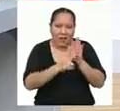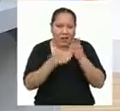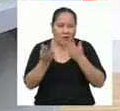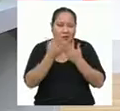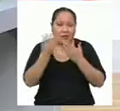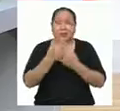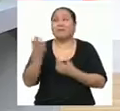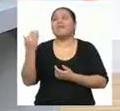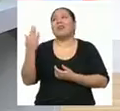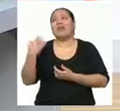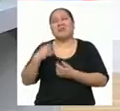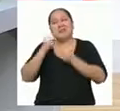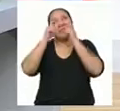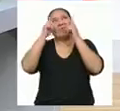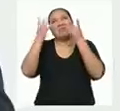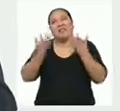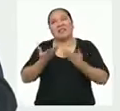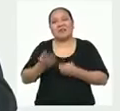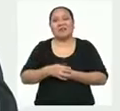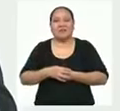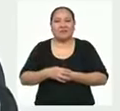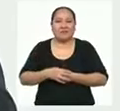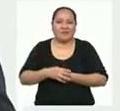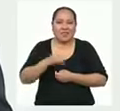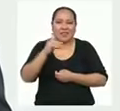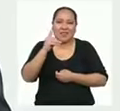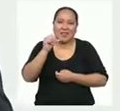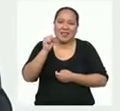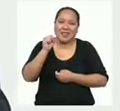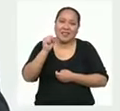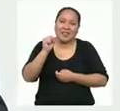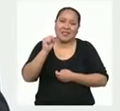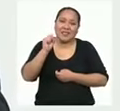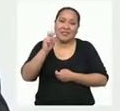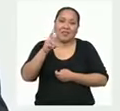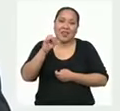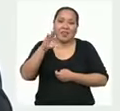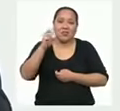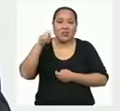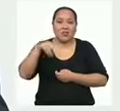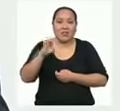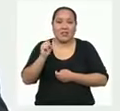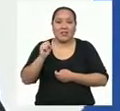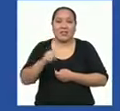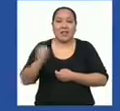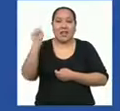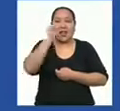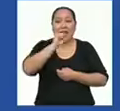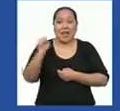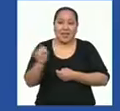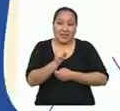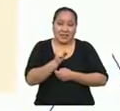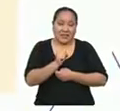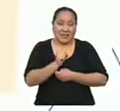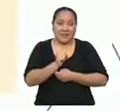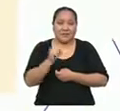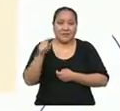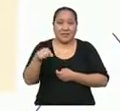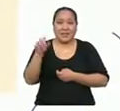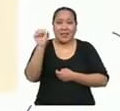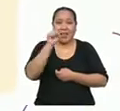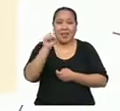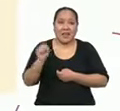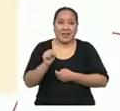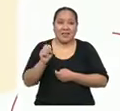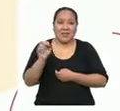A ver, profe, sorpréndame. La desviación estándar se simboliza con la letra S mayúscula y es